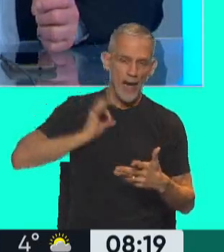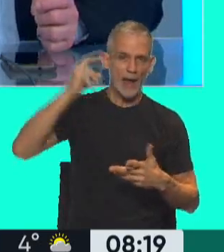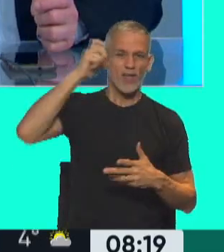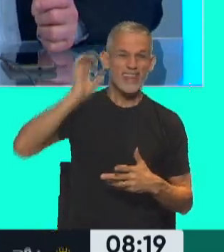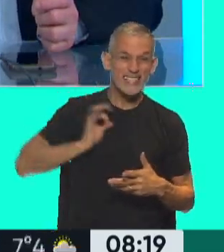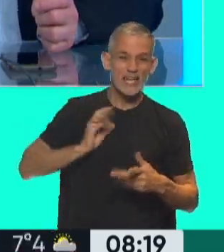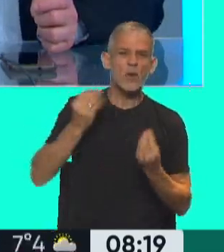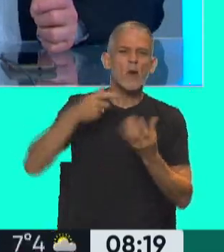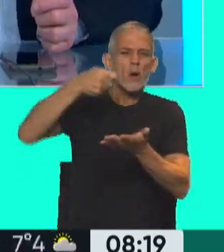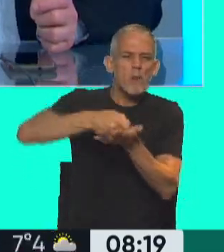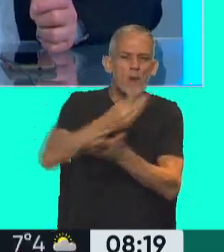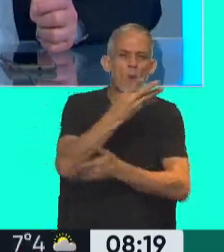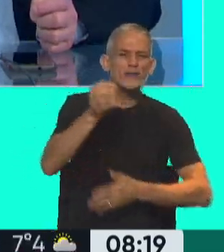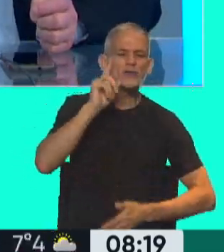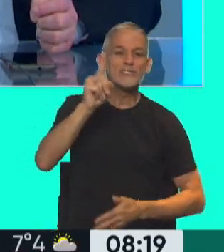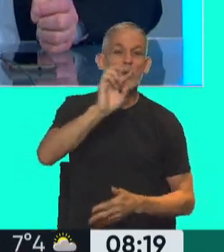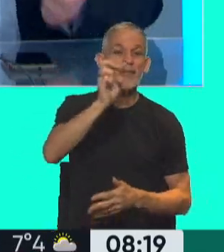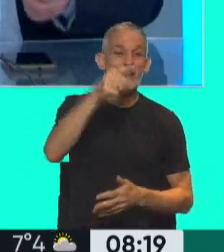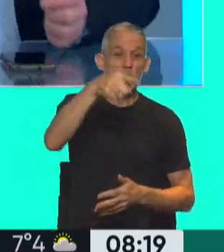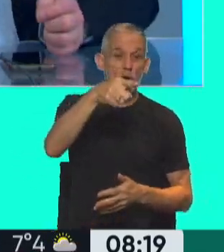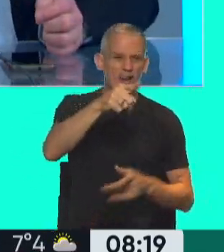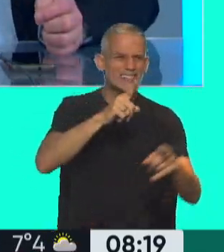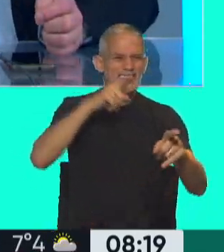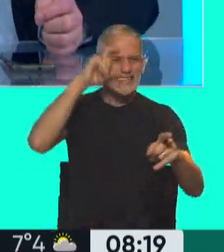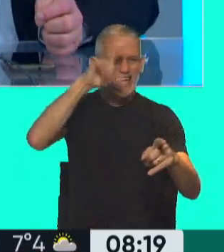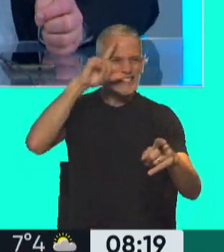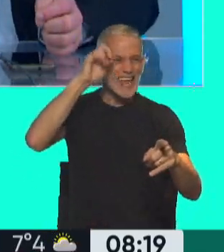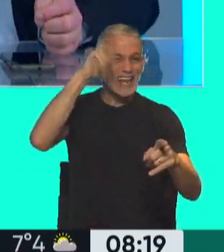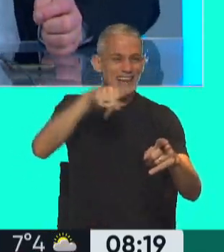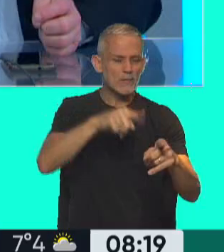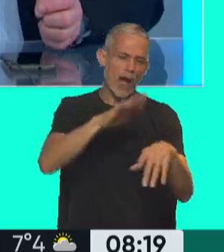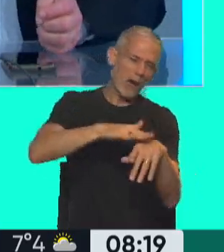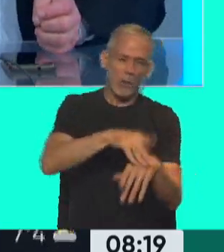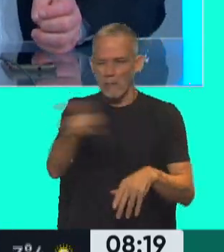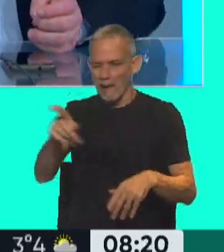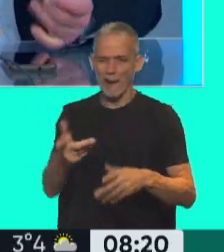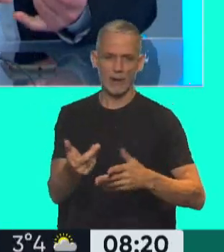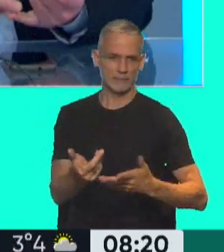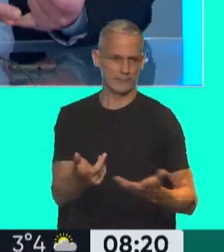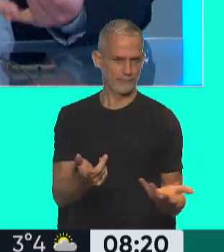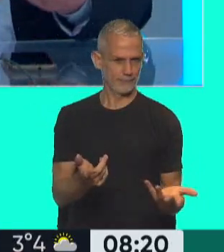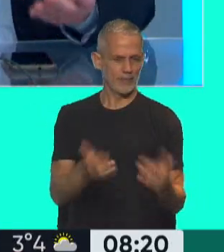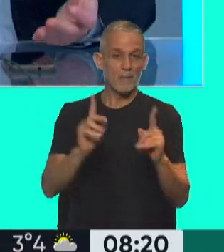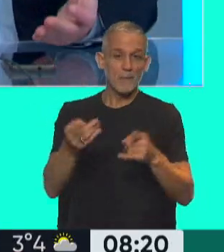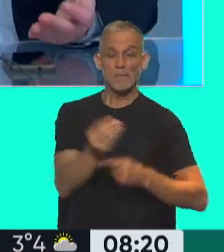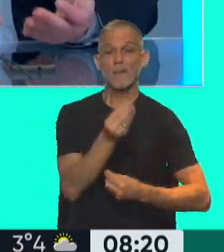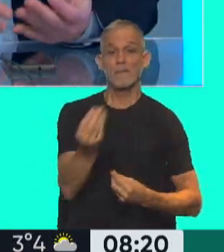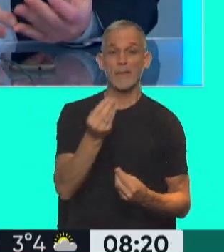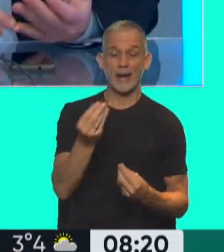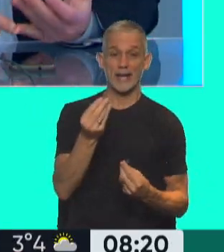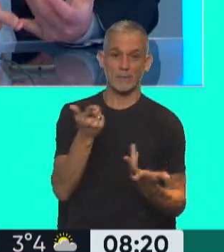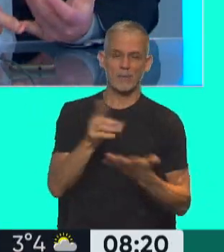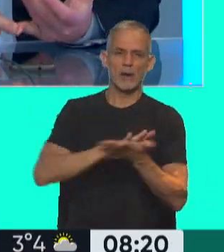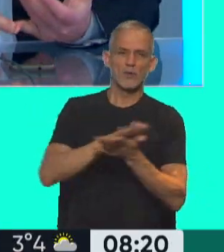ilegal de 400.000 dólares a Carlos Teyeldín para que los involucrara y porque además cometieron prevaricato, esto es